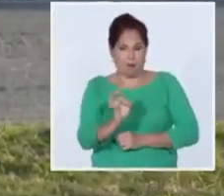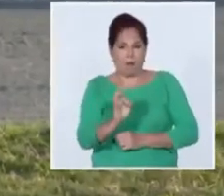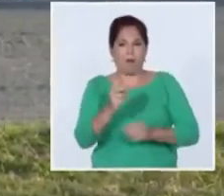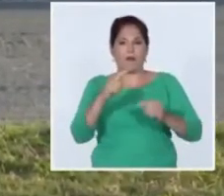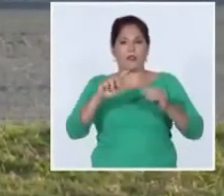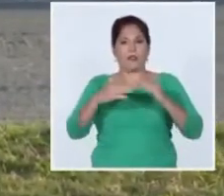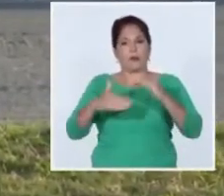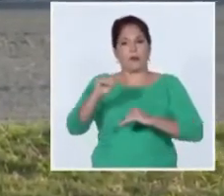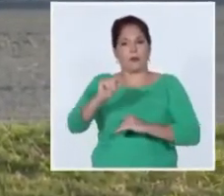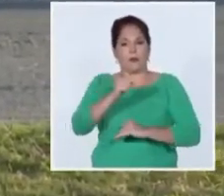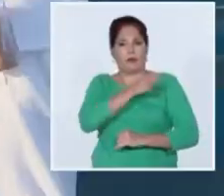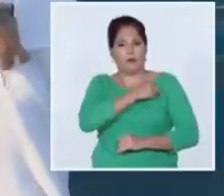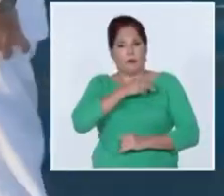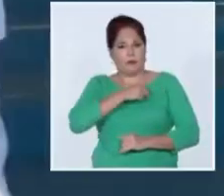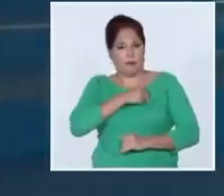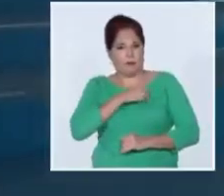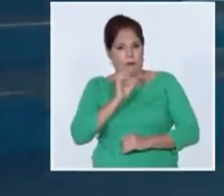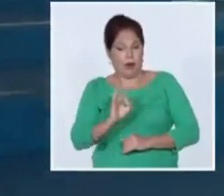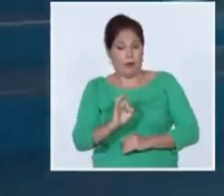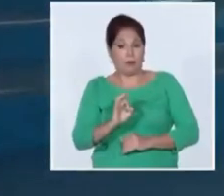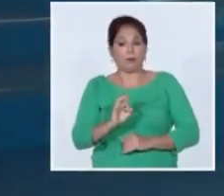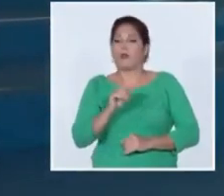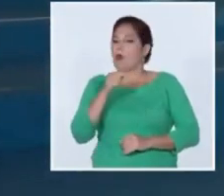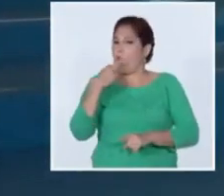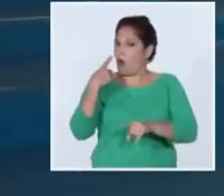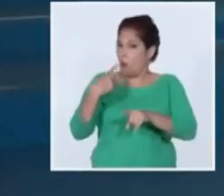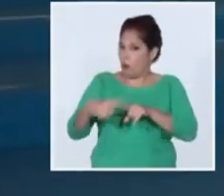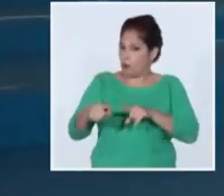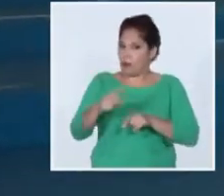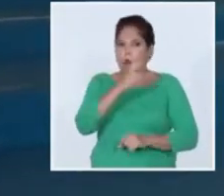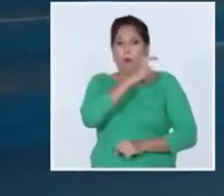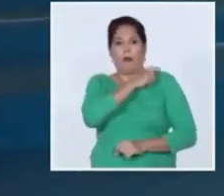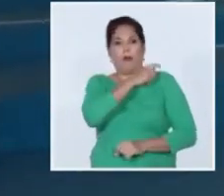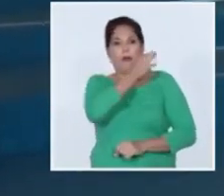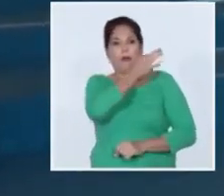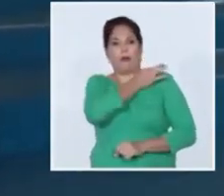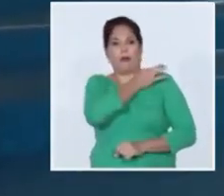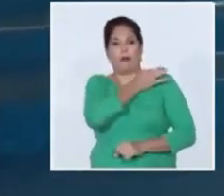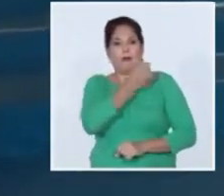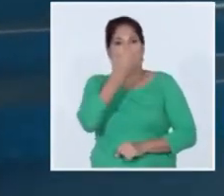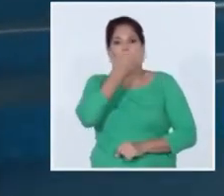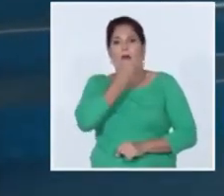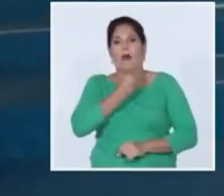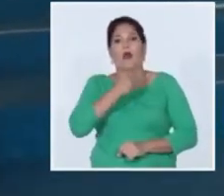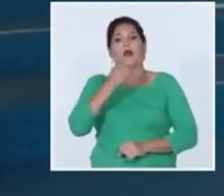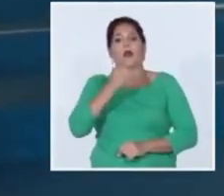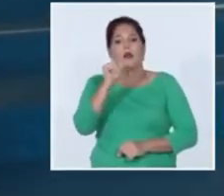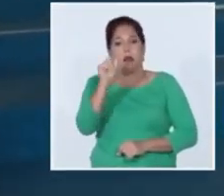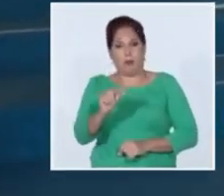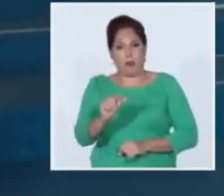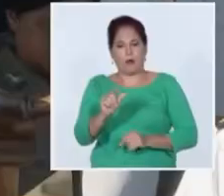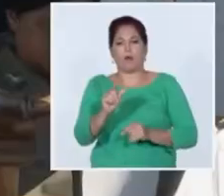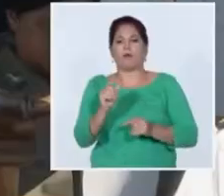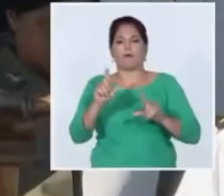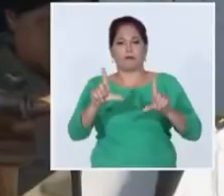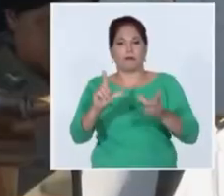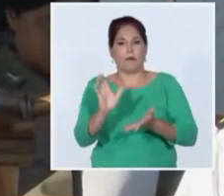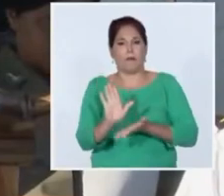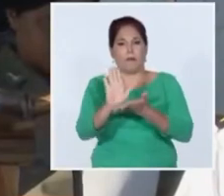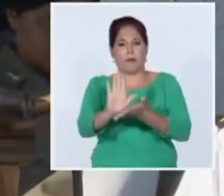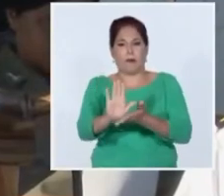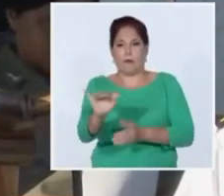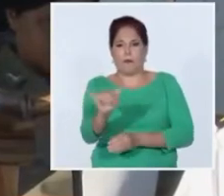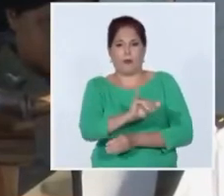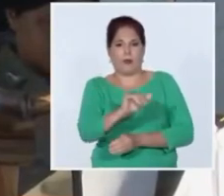de las FARC el alto estímulo se le otorgó además al comandante de la revolución Ramiro Valdés Menéndez como modesto